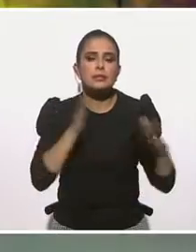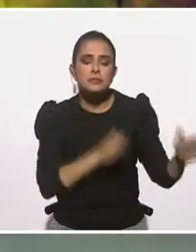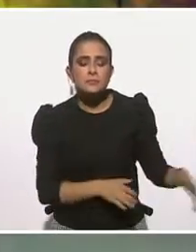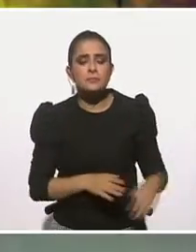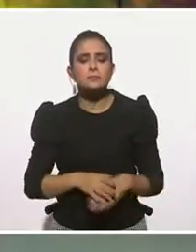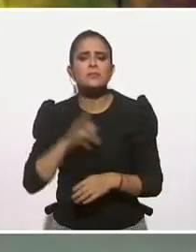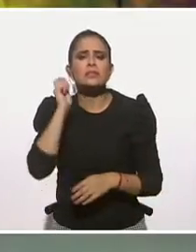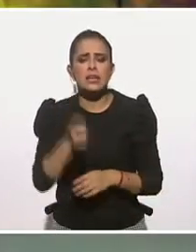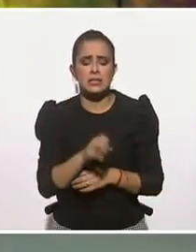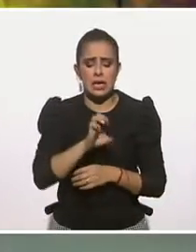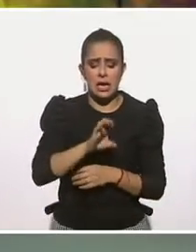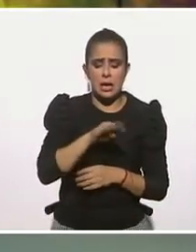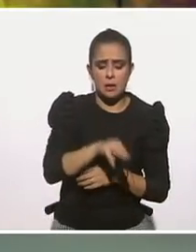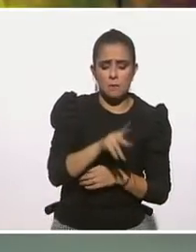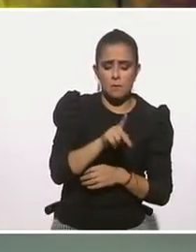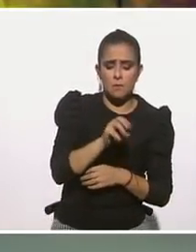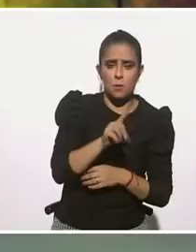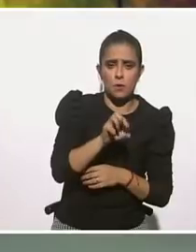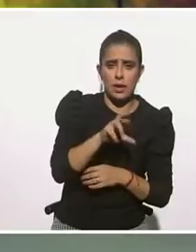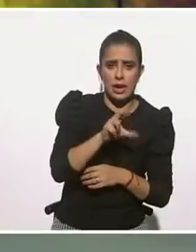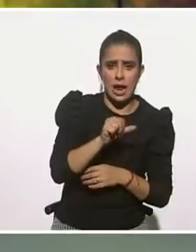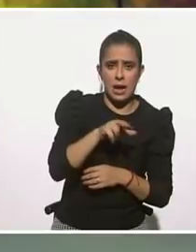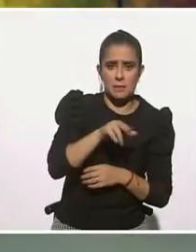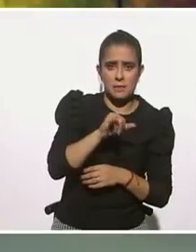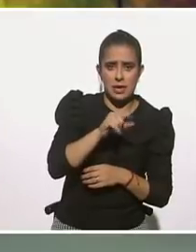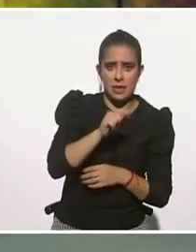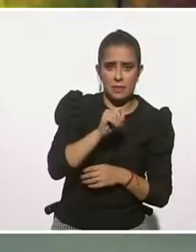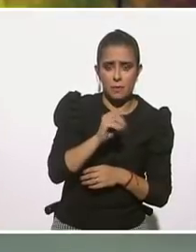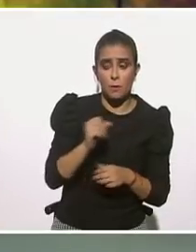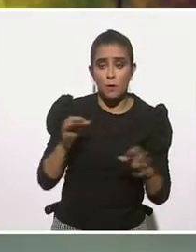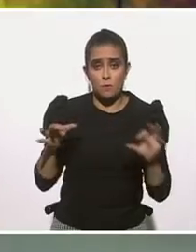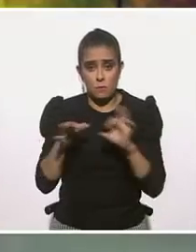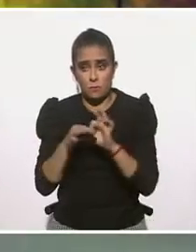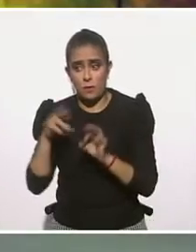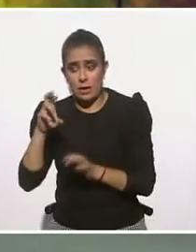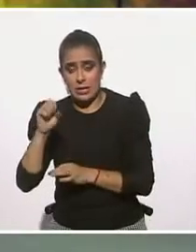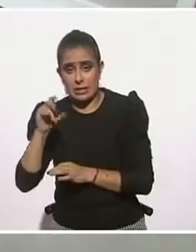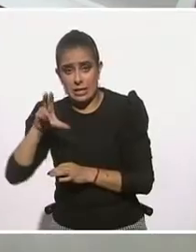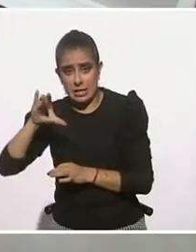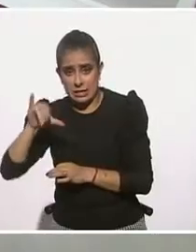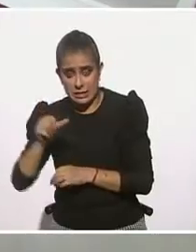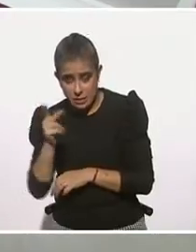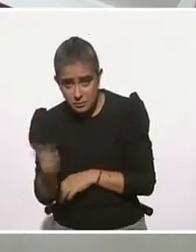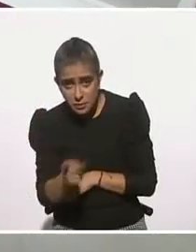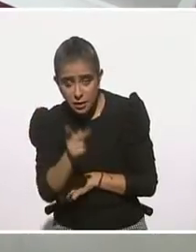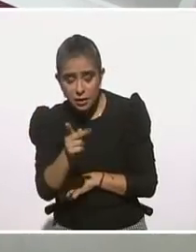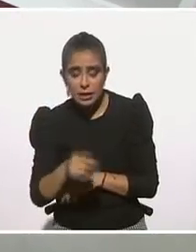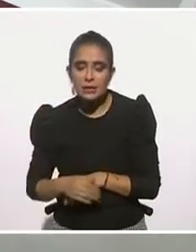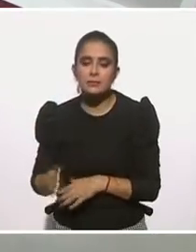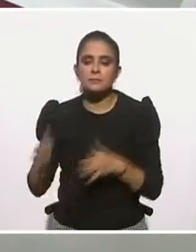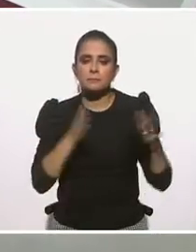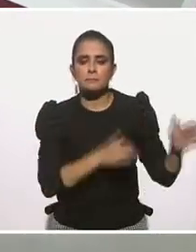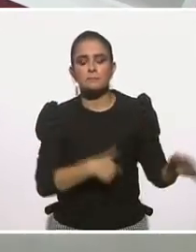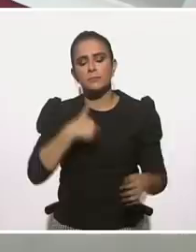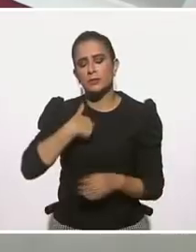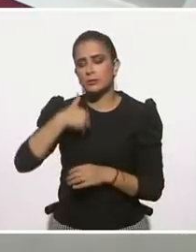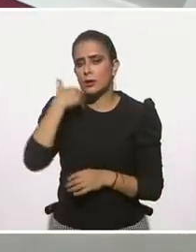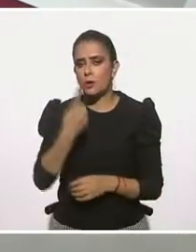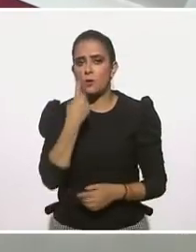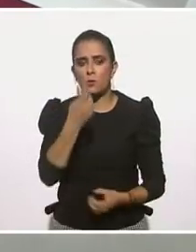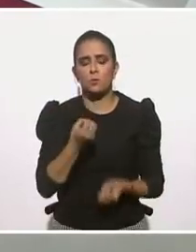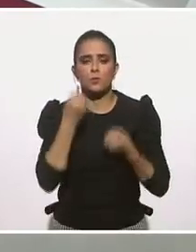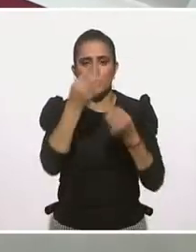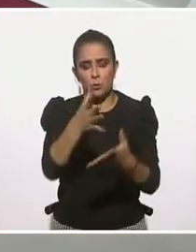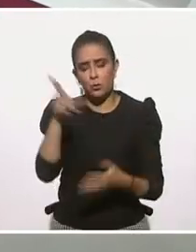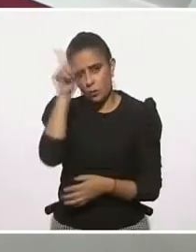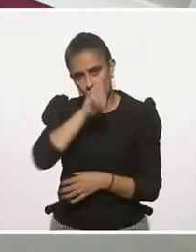tiene que ver el empoderamiento con la resiliencia? Yo quisiera acotar una recomendación que quiero que tengan en casa